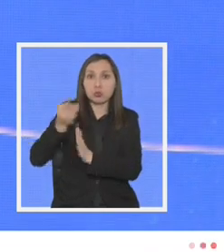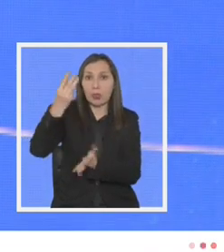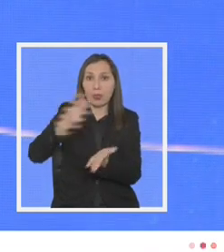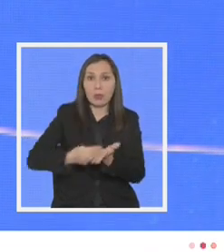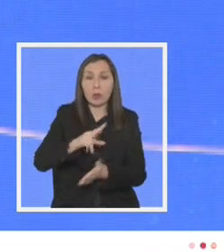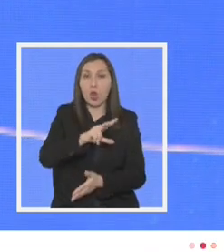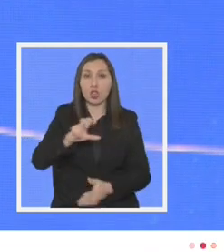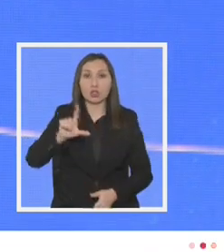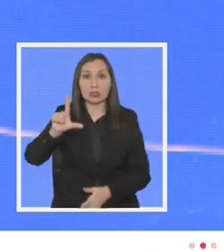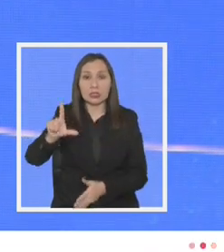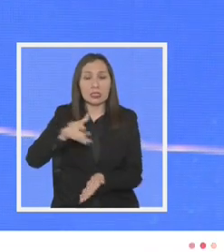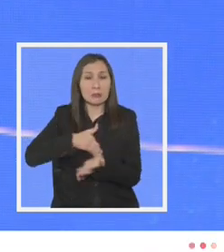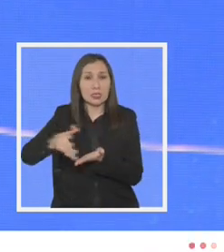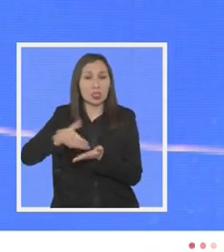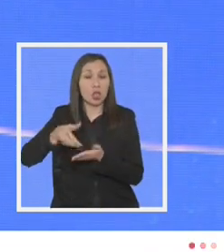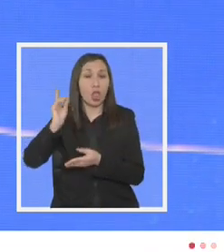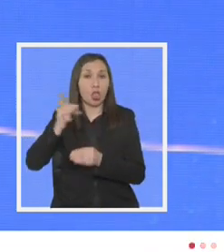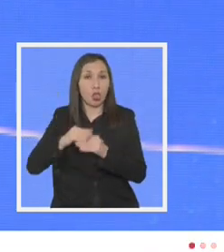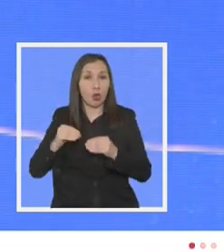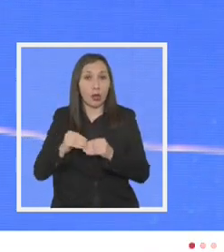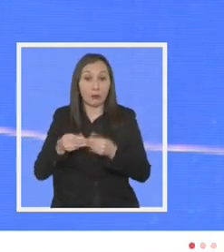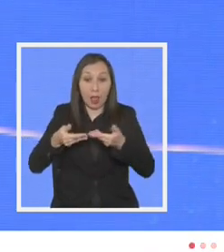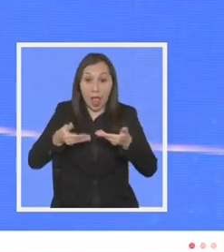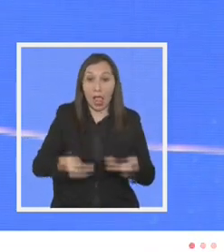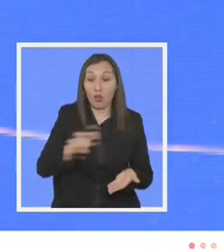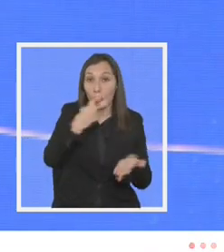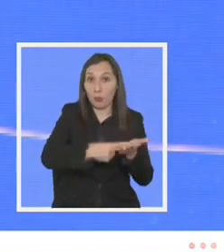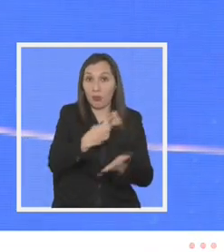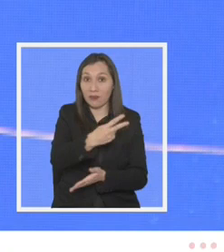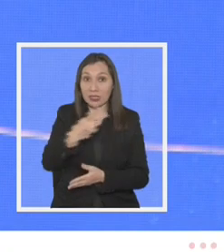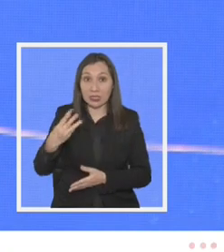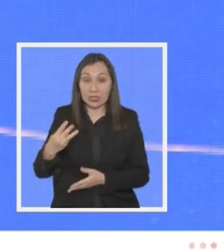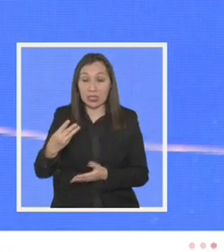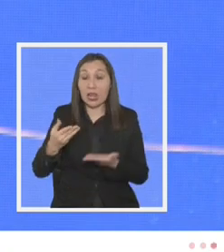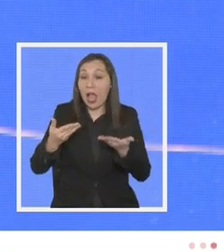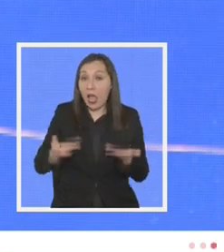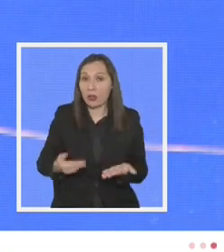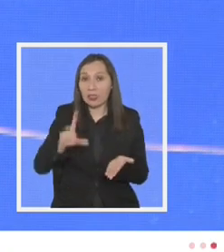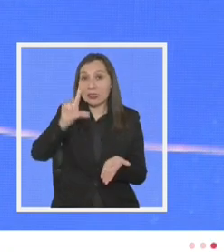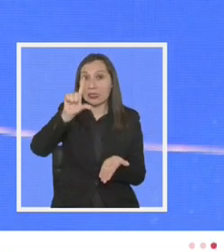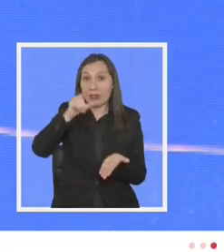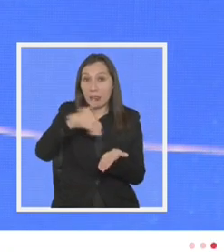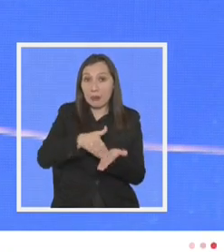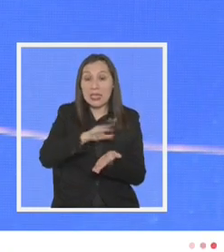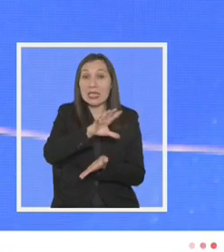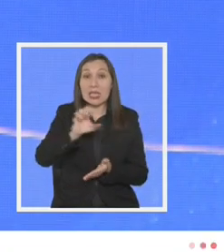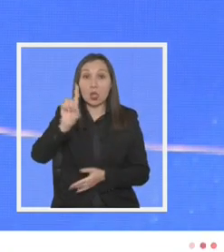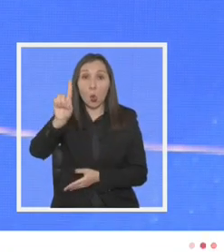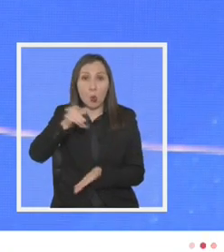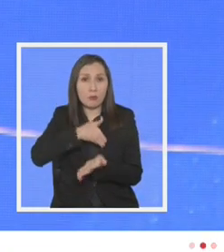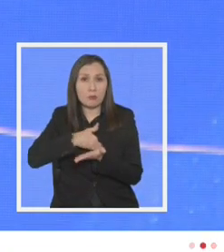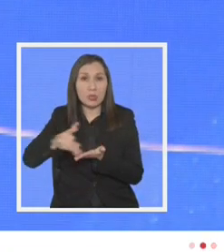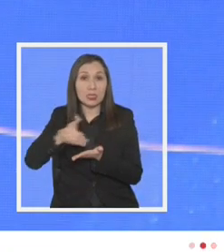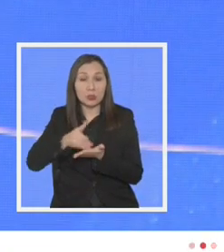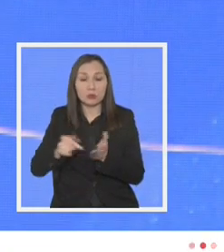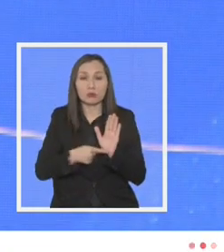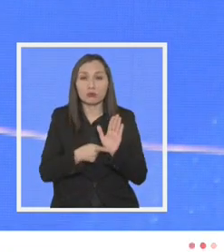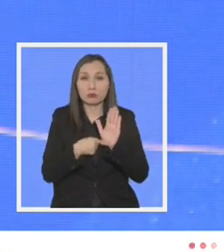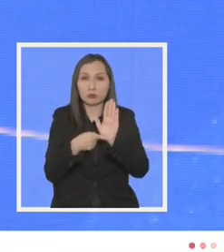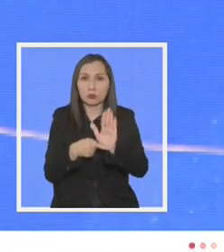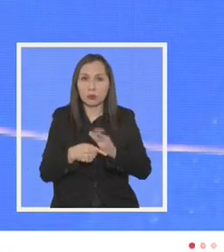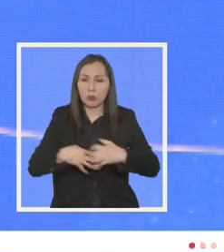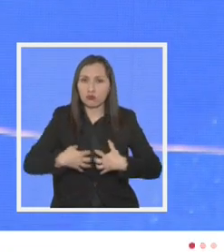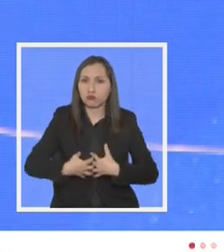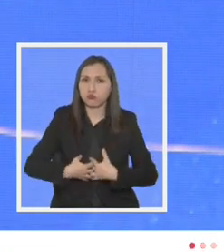.807 millones de dólares y en lo que va del 2023 este es de 7.501 millones dando cuenta